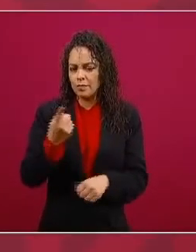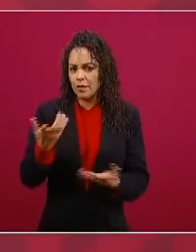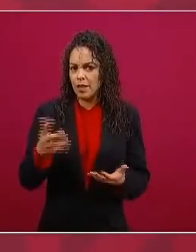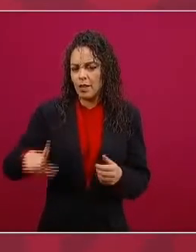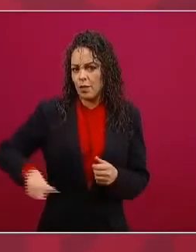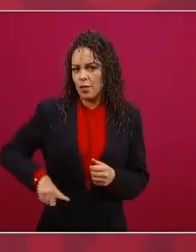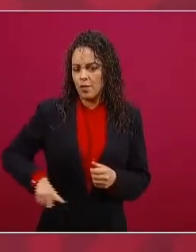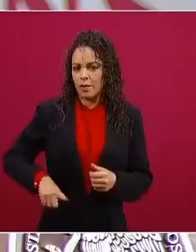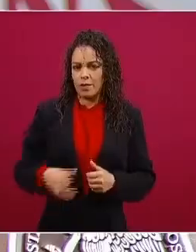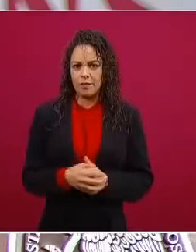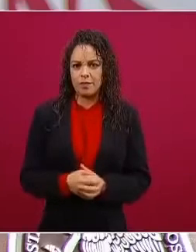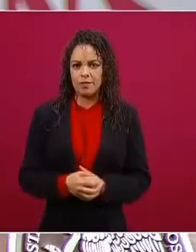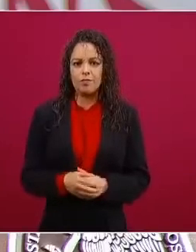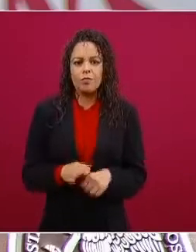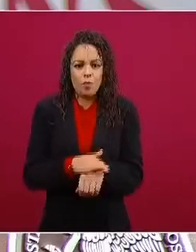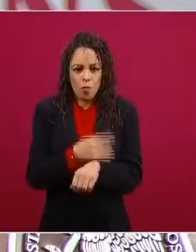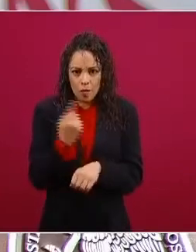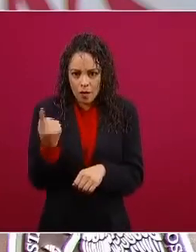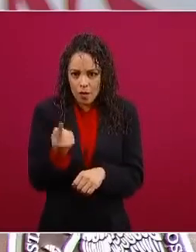¿a qué se debe?